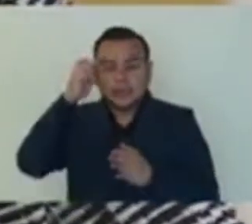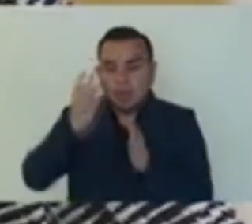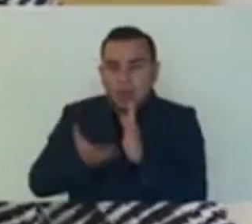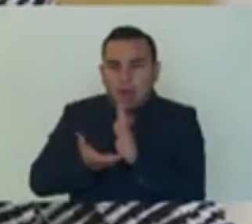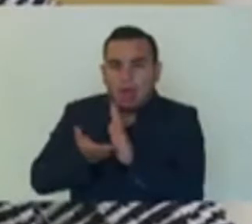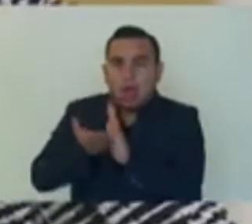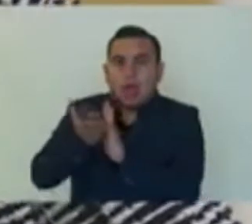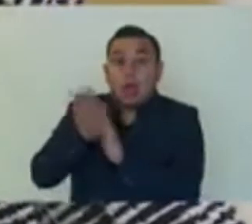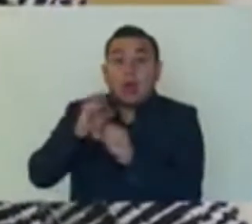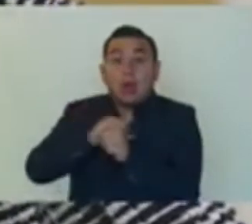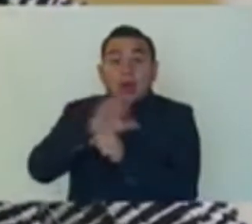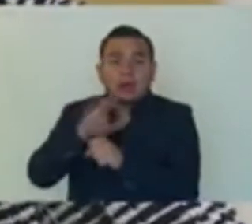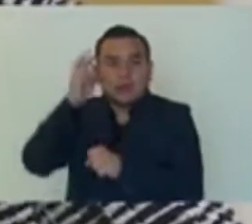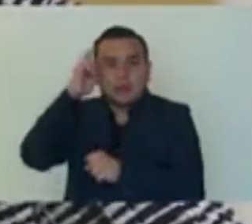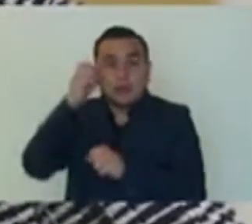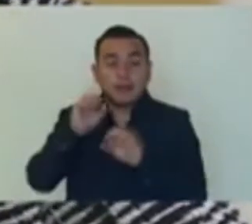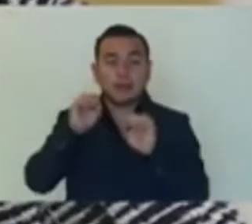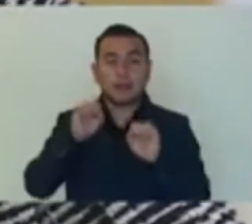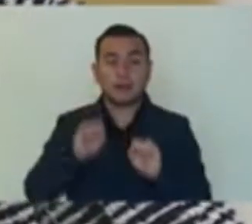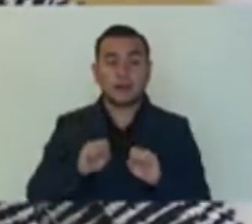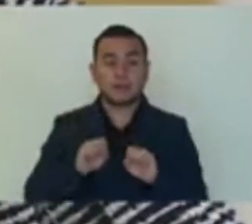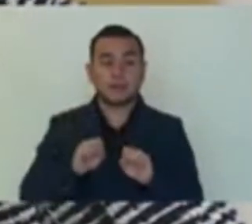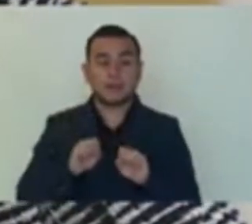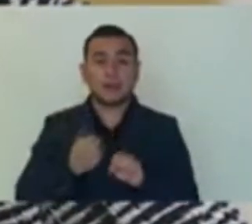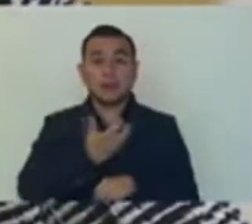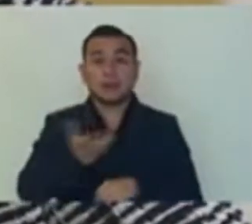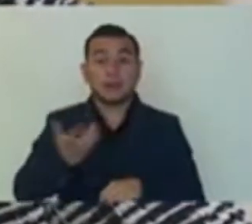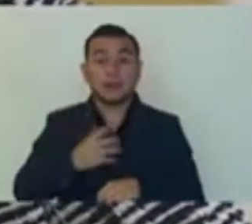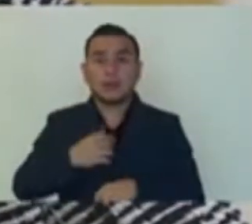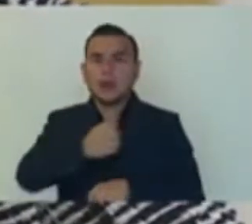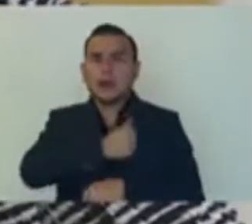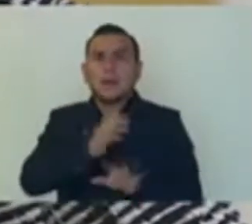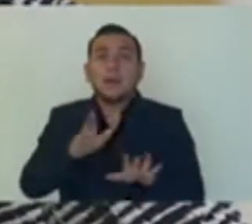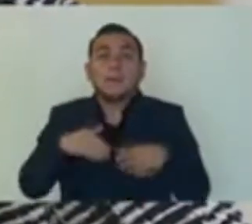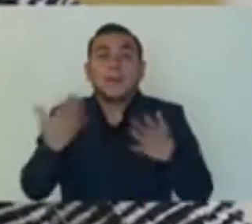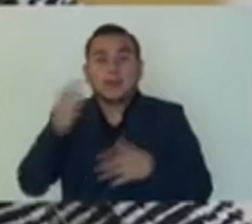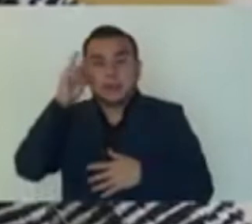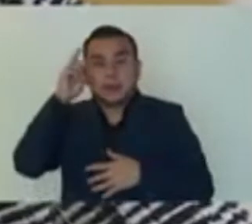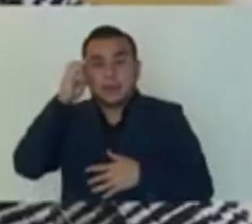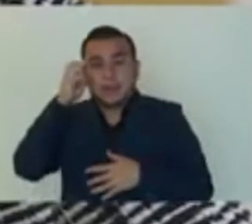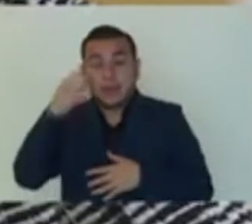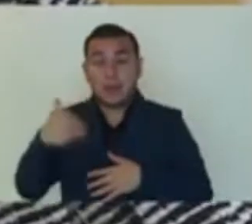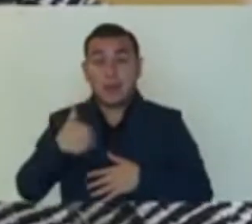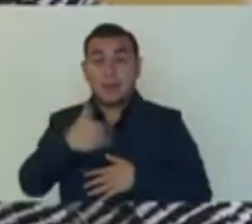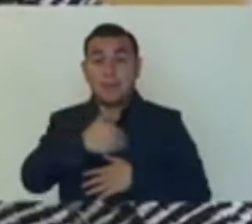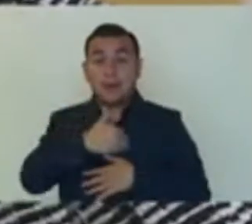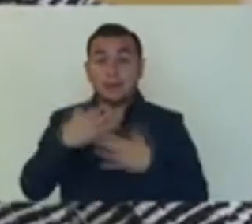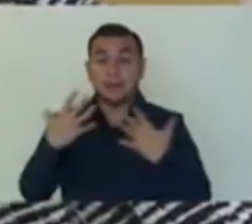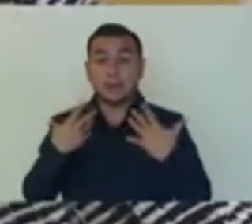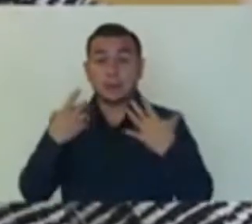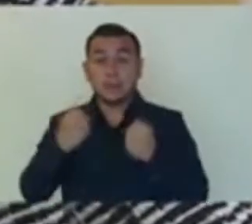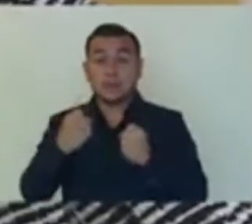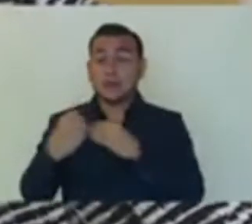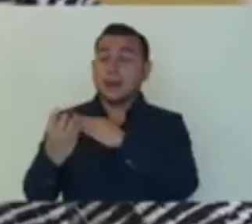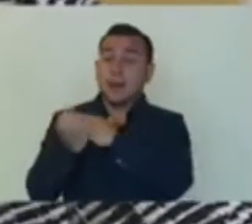no nos permite tomar semejante responsabilidad. Y es solamente el Ministerio de Salud quien nos va a decir